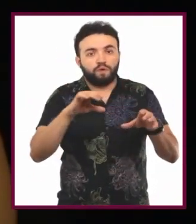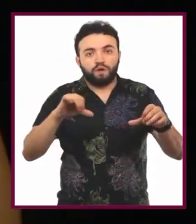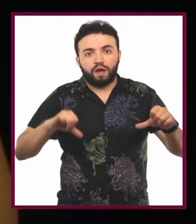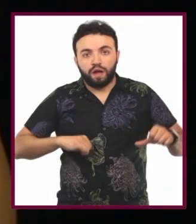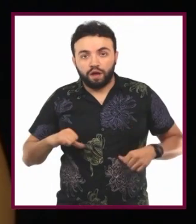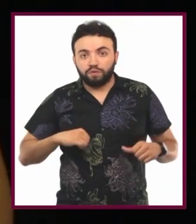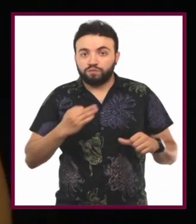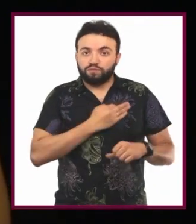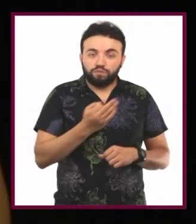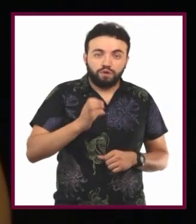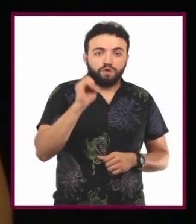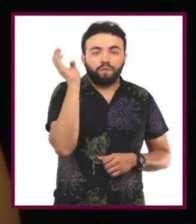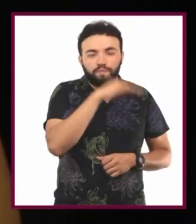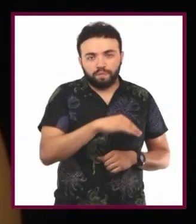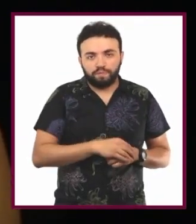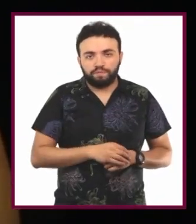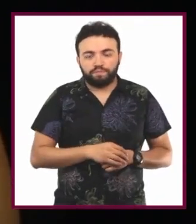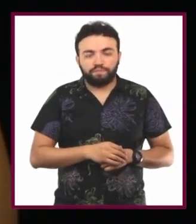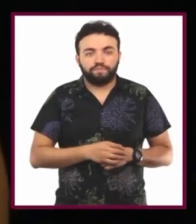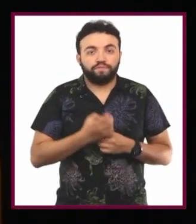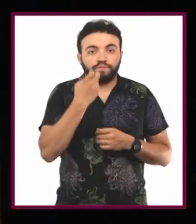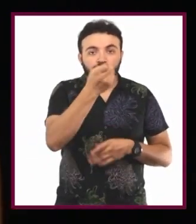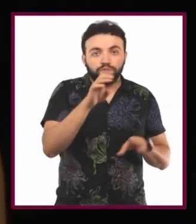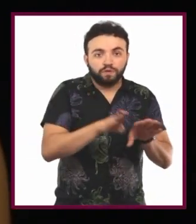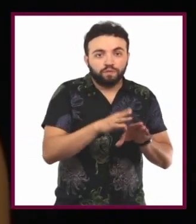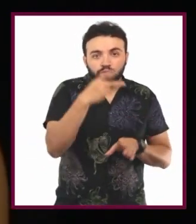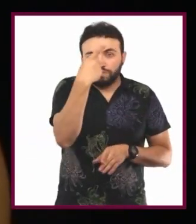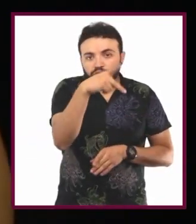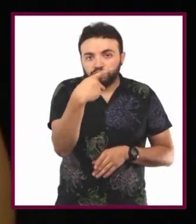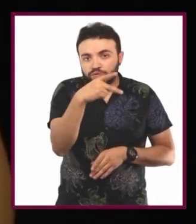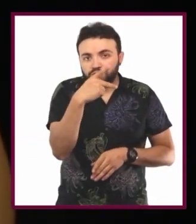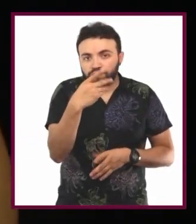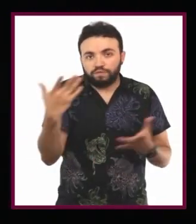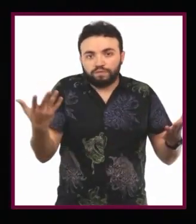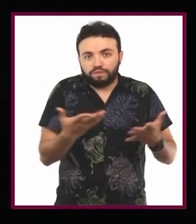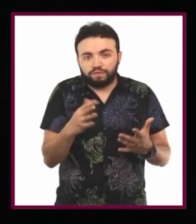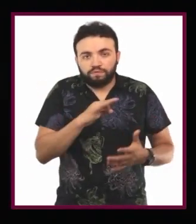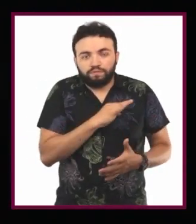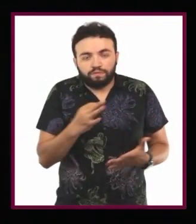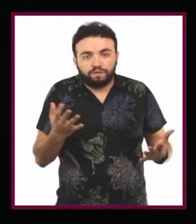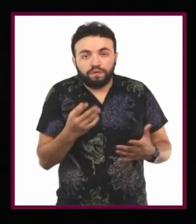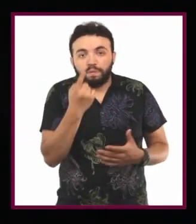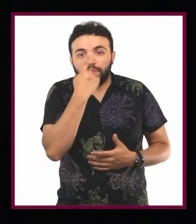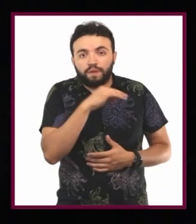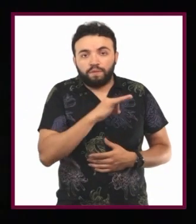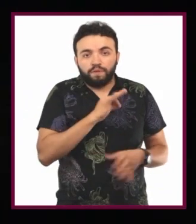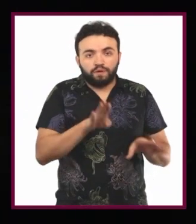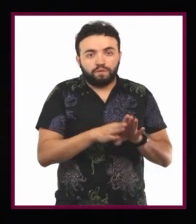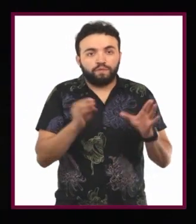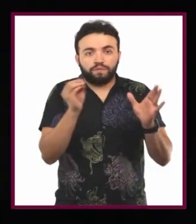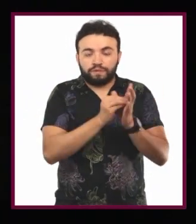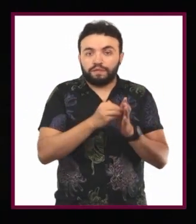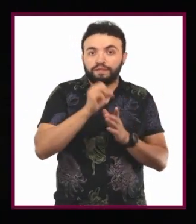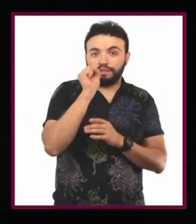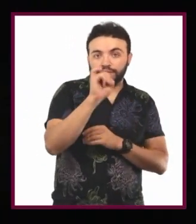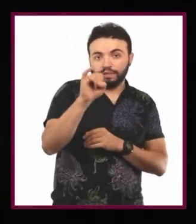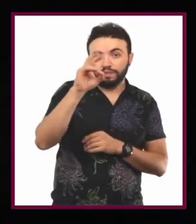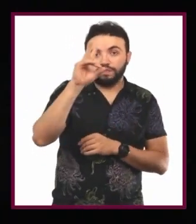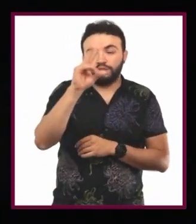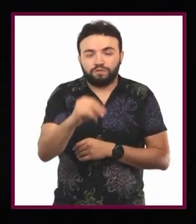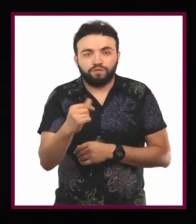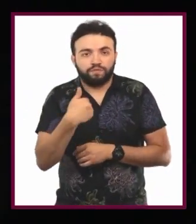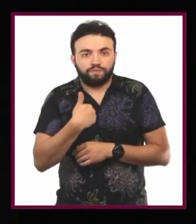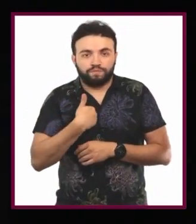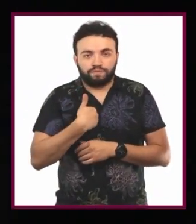o mala. El discernimiento como juicio moral es la habilidad o capacidad que posee una persona para certificar o negar el valor moral